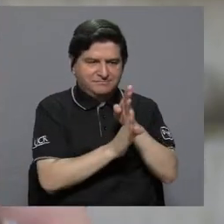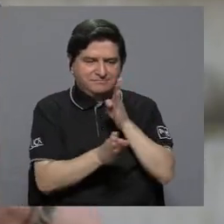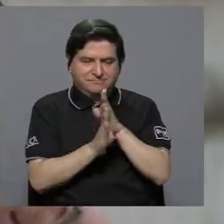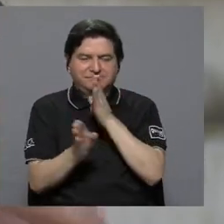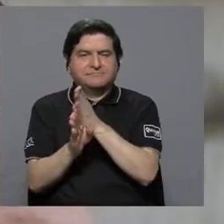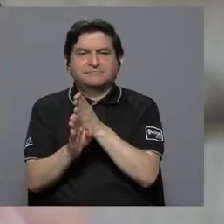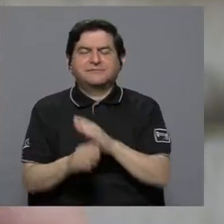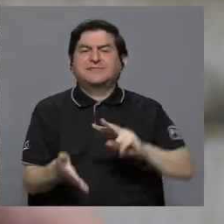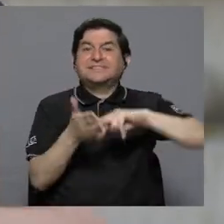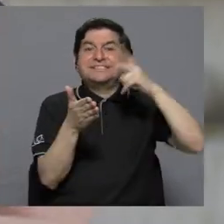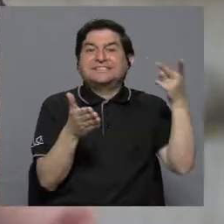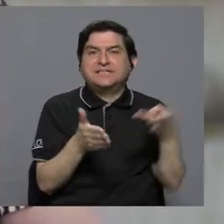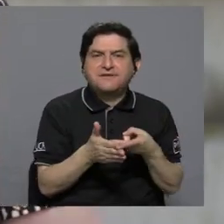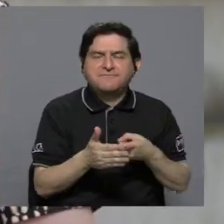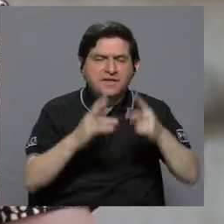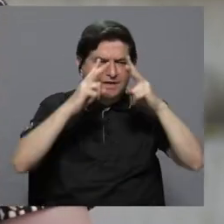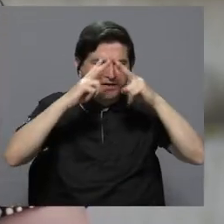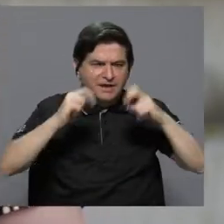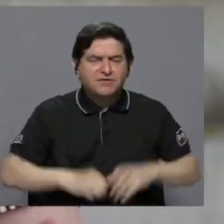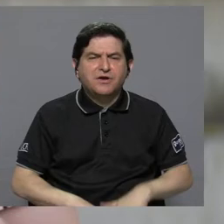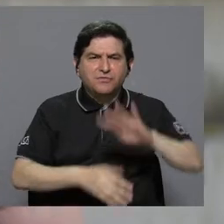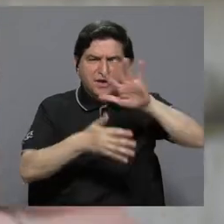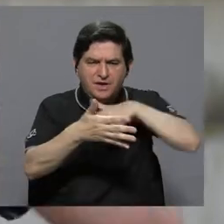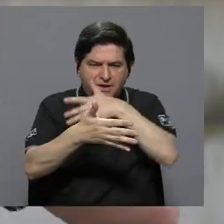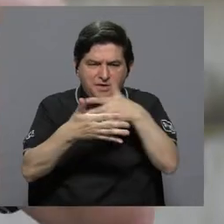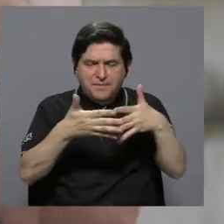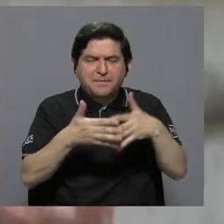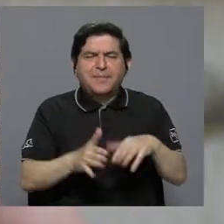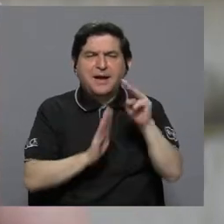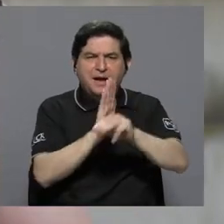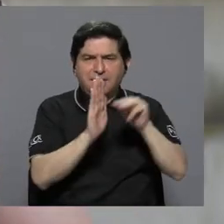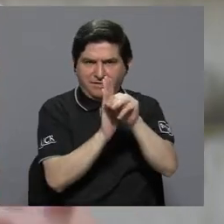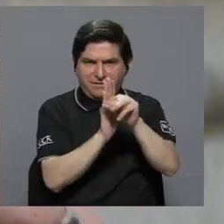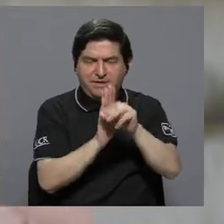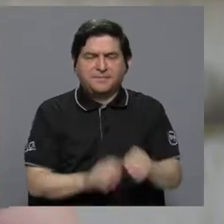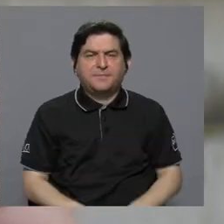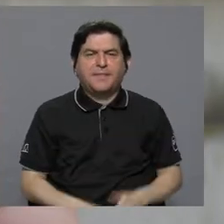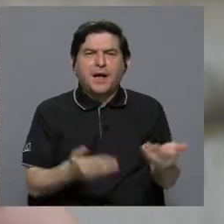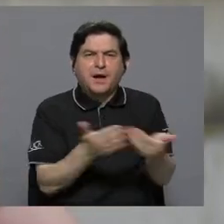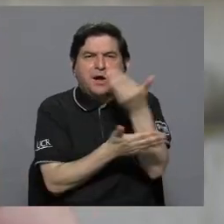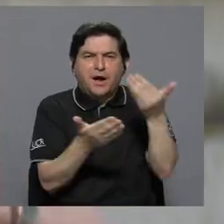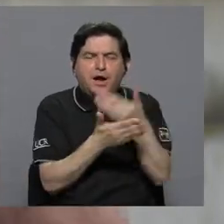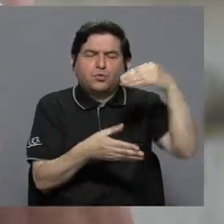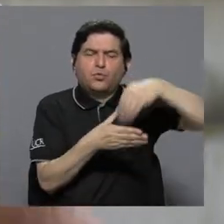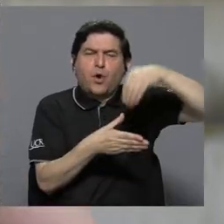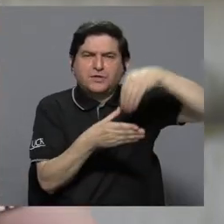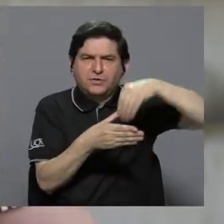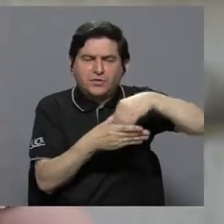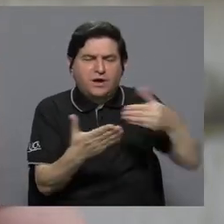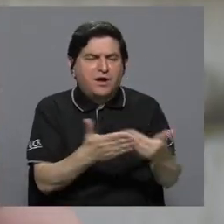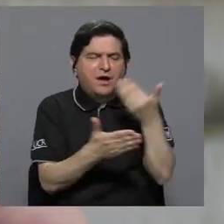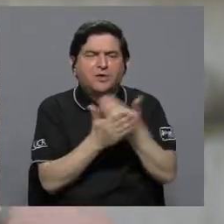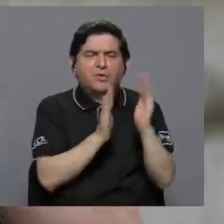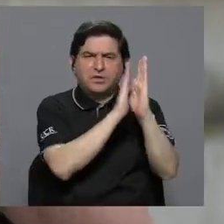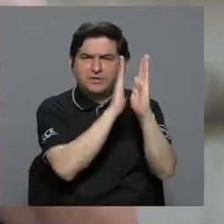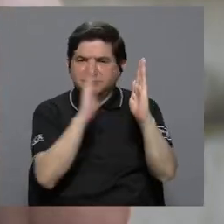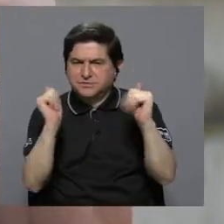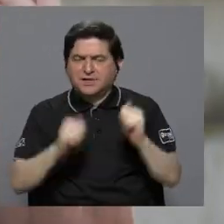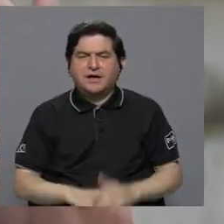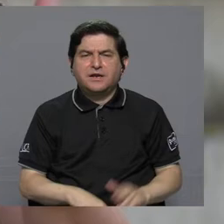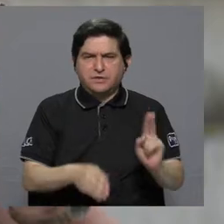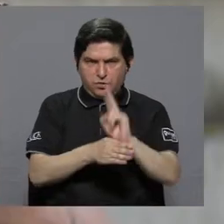implica entonces revisar las mallas curriculares. Significa actualizar contenidos, actualizar bibliografías,